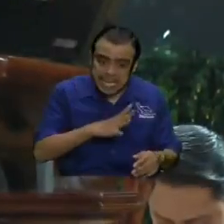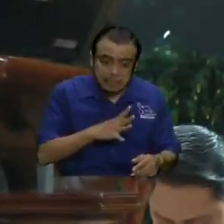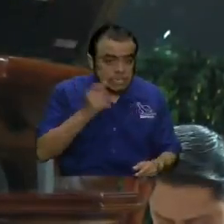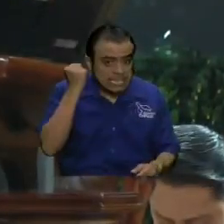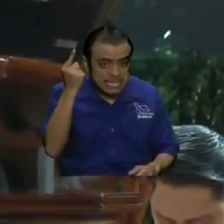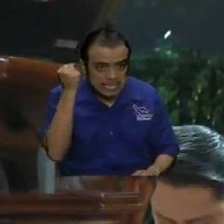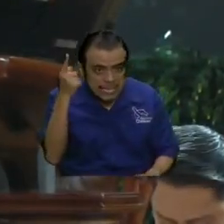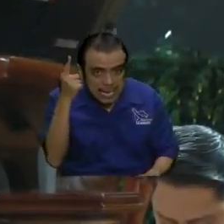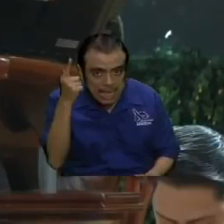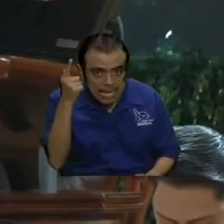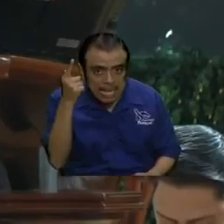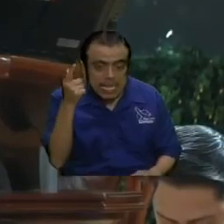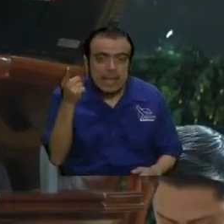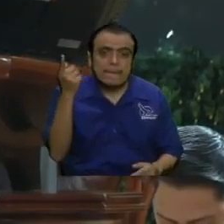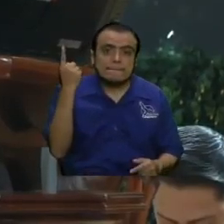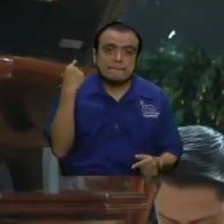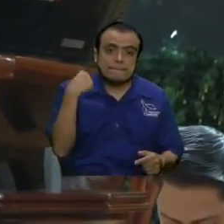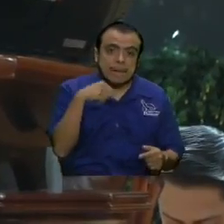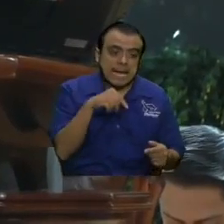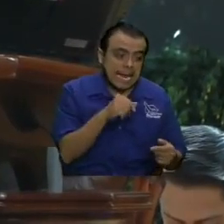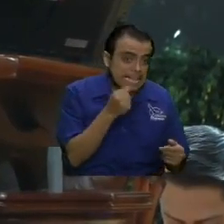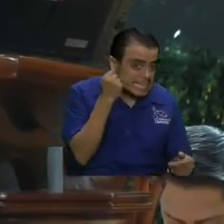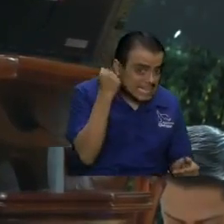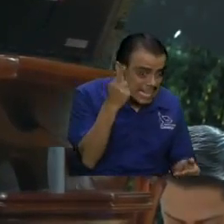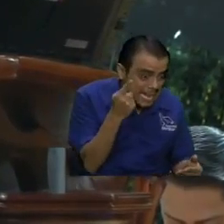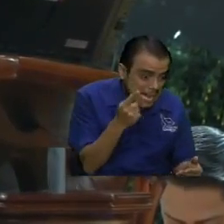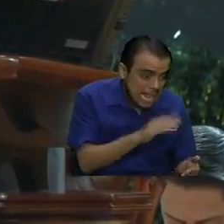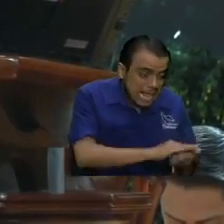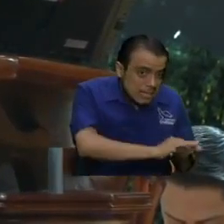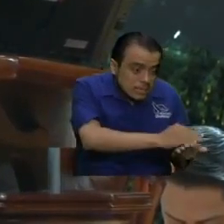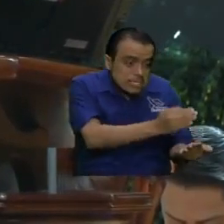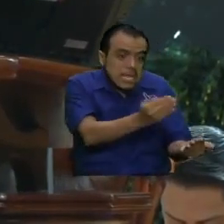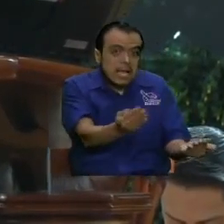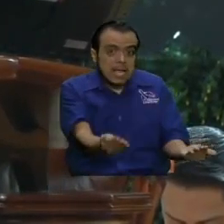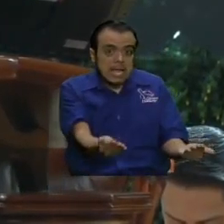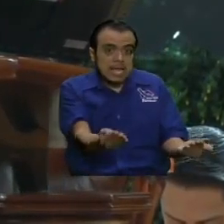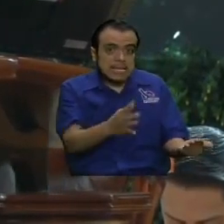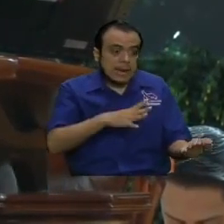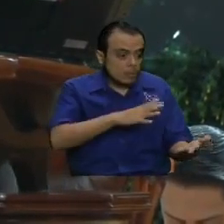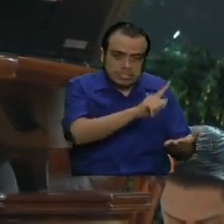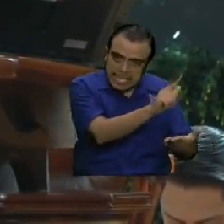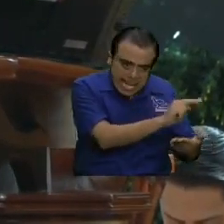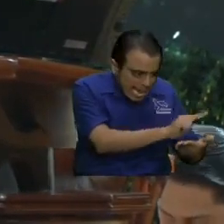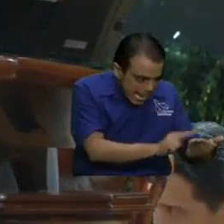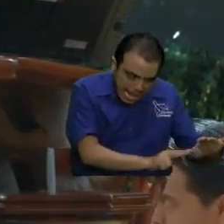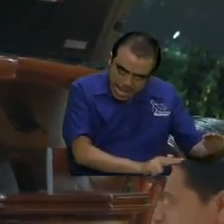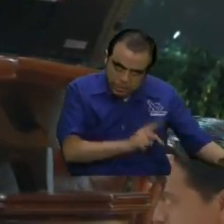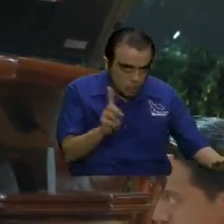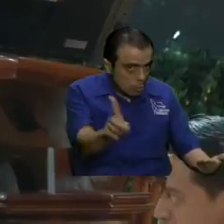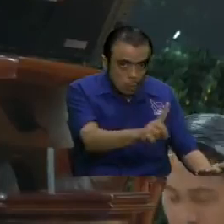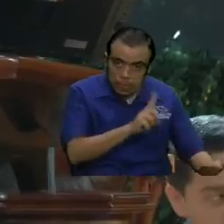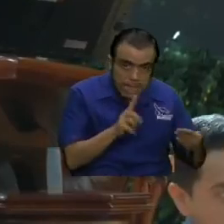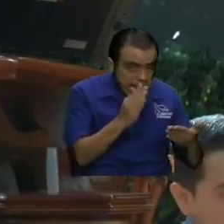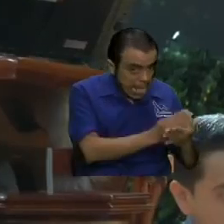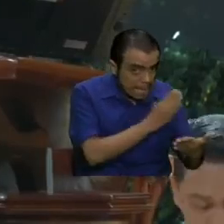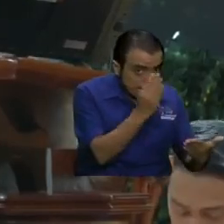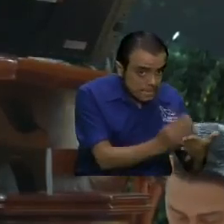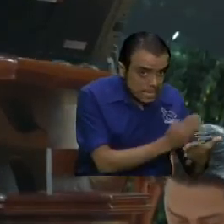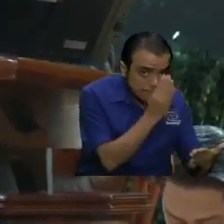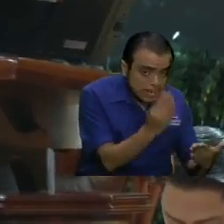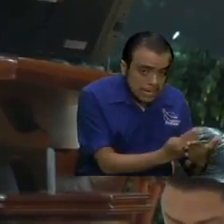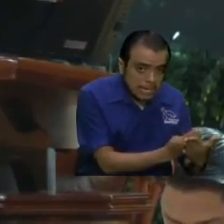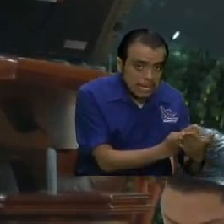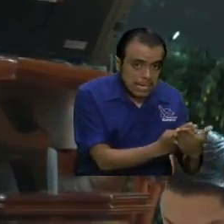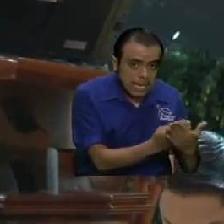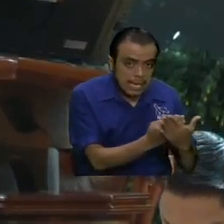para desencriptarlas tenemos que contextualizar toda la Biblia. Desde luego, eso tiene que